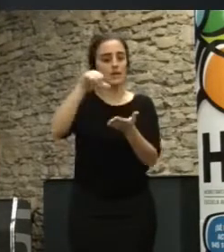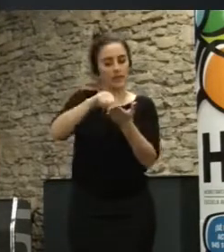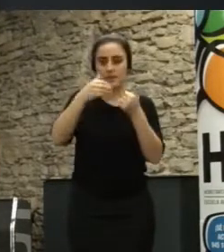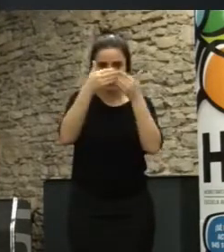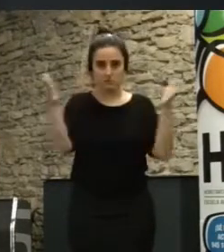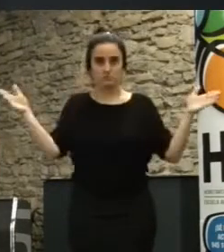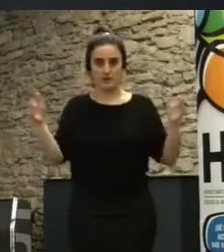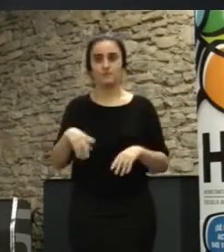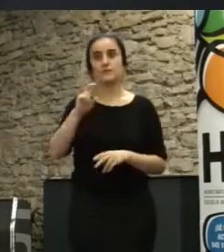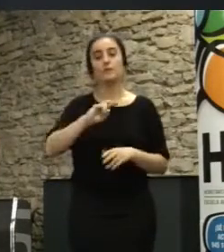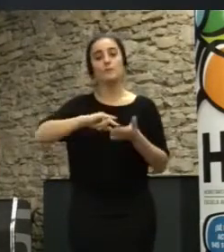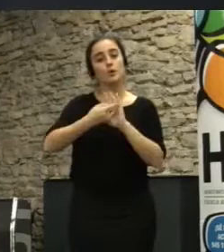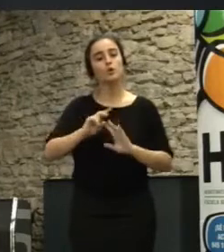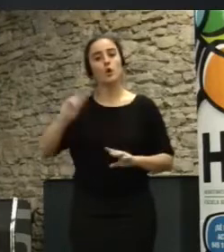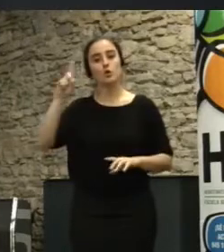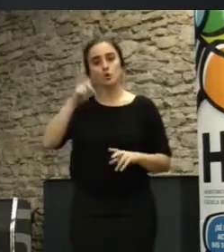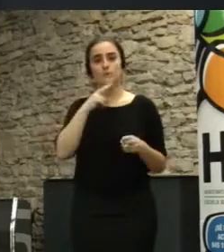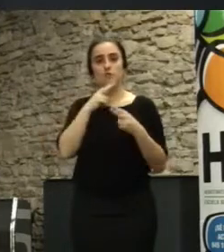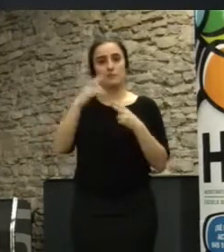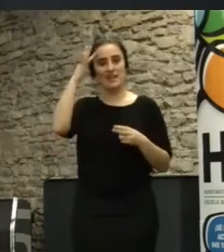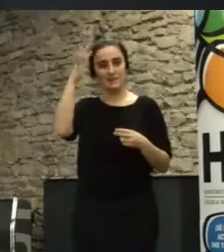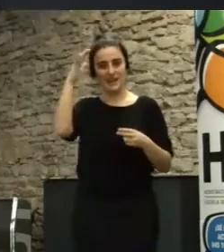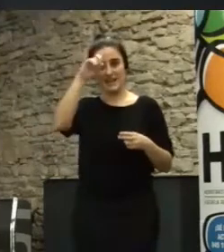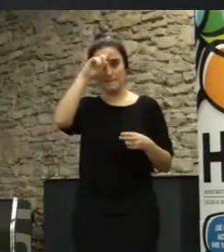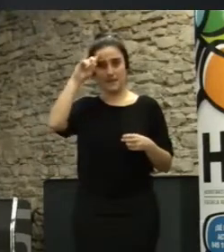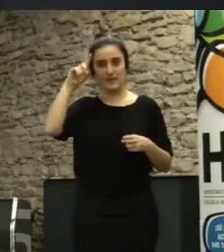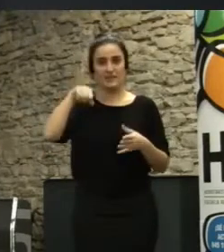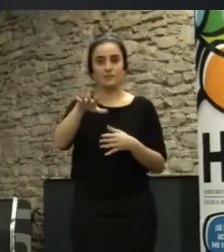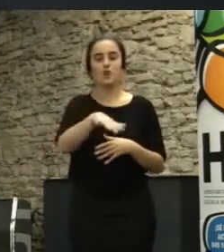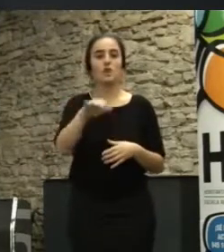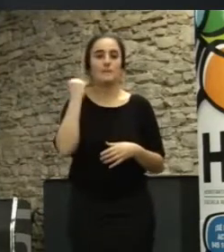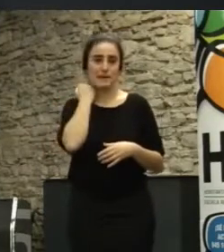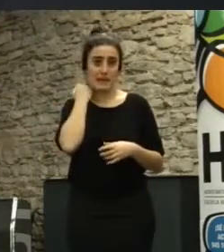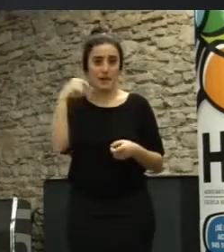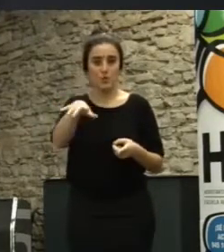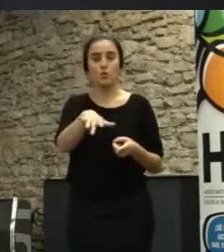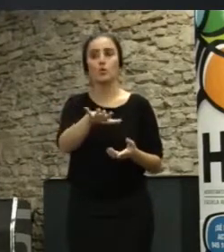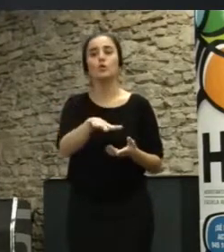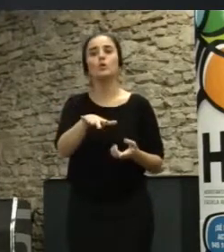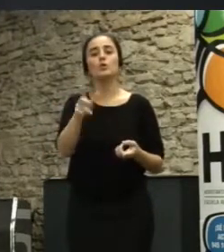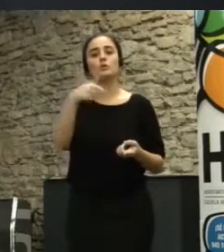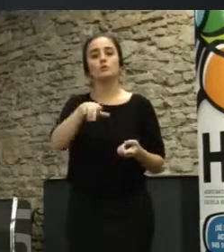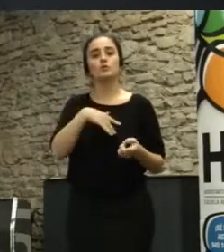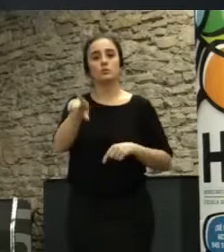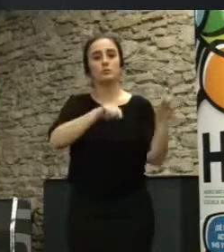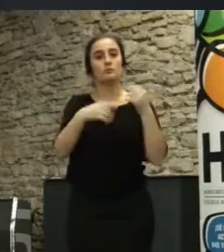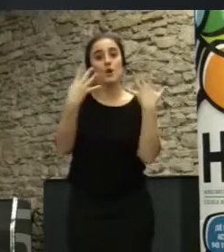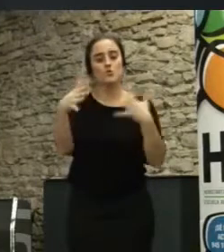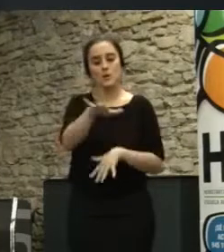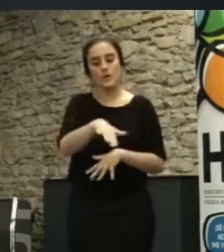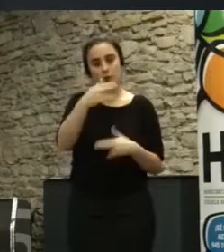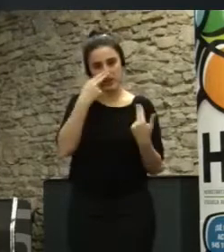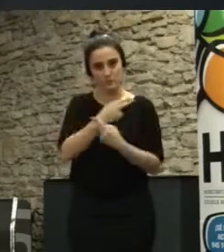Imagina Madrid que depende del Intermediae que está en Matadero, es otro centro cultural que ha elegido nueve espacios públicos para